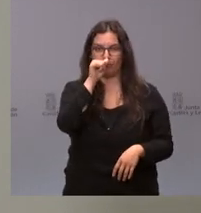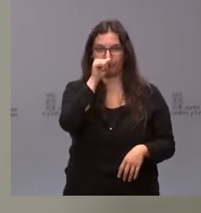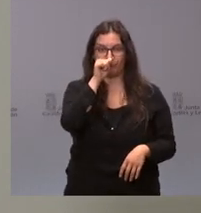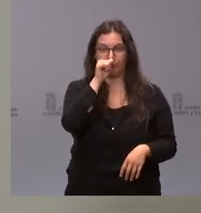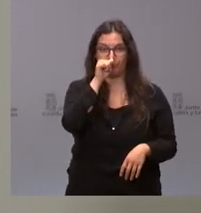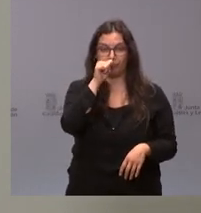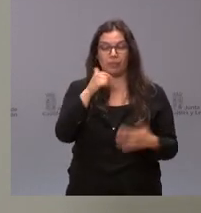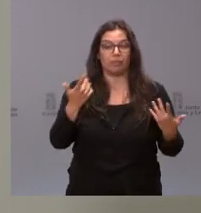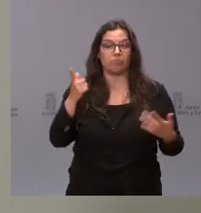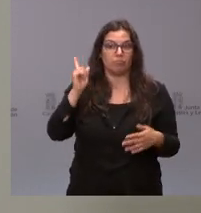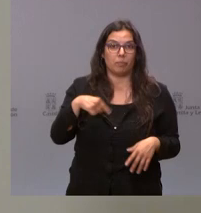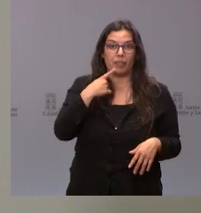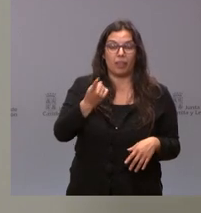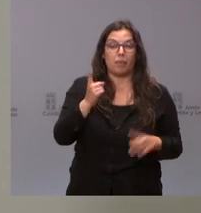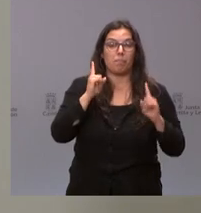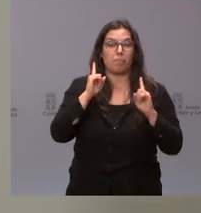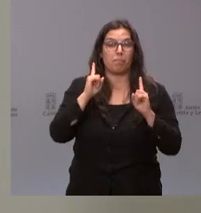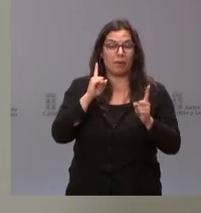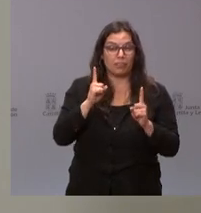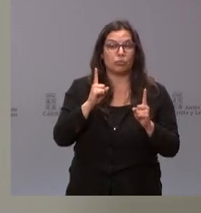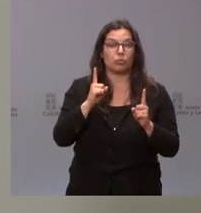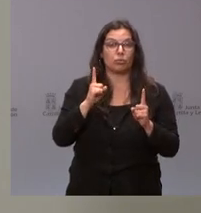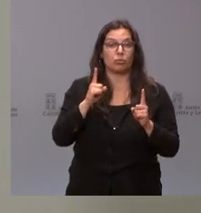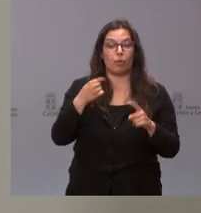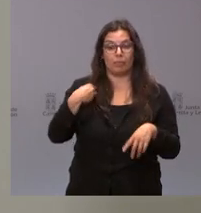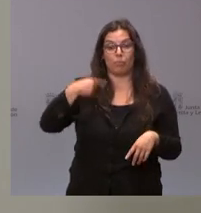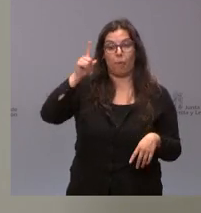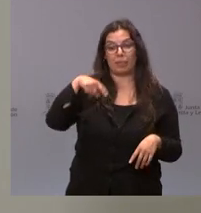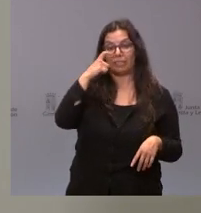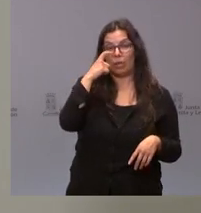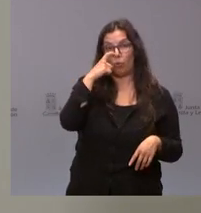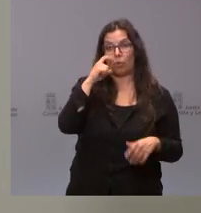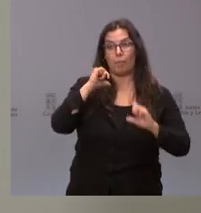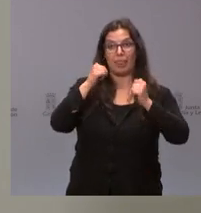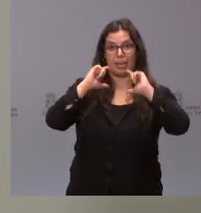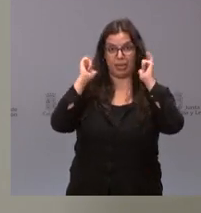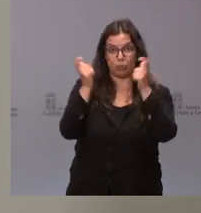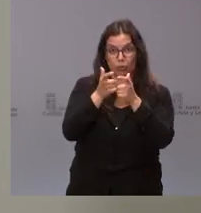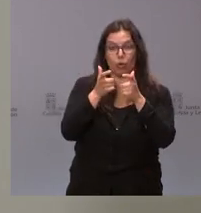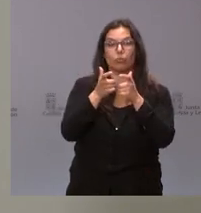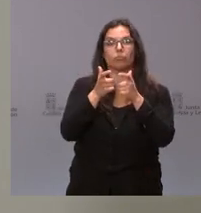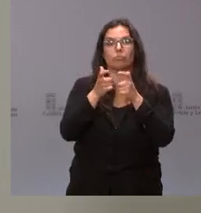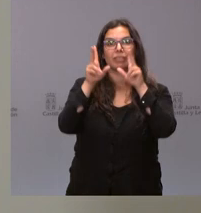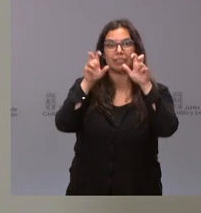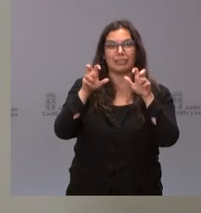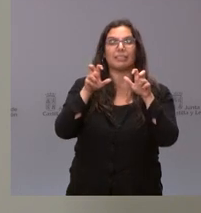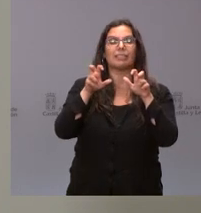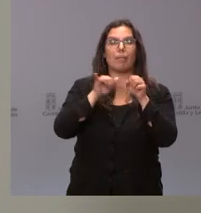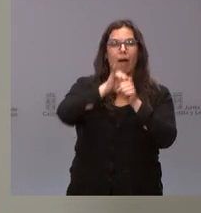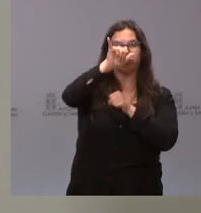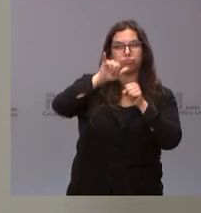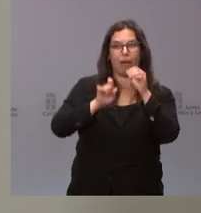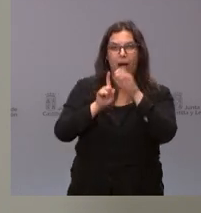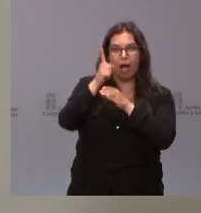significarle a sí mismo que estaba previsto celebrar para este mismo mes de junio un encuentro aeronáutico en León